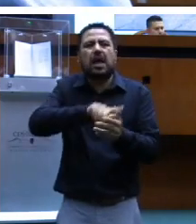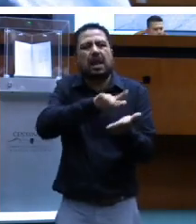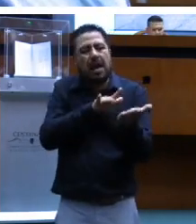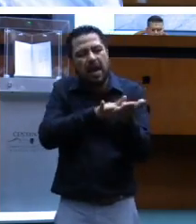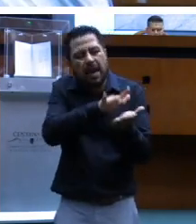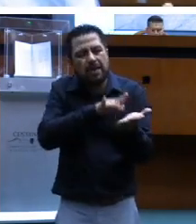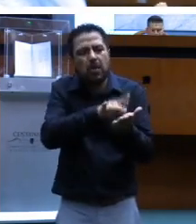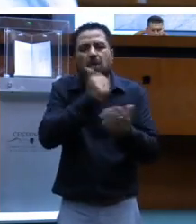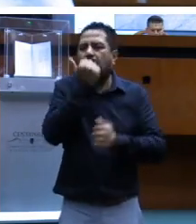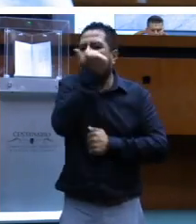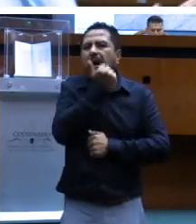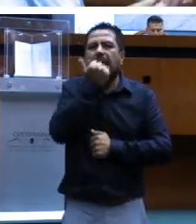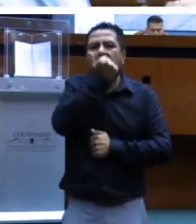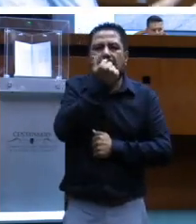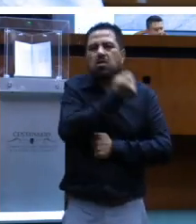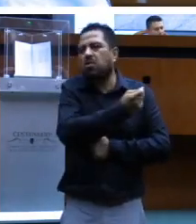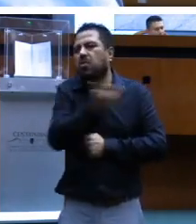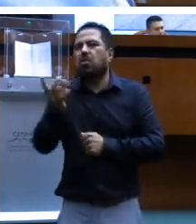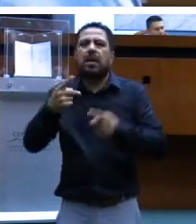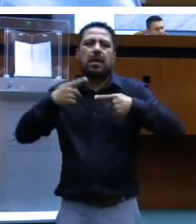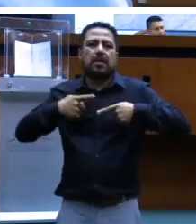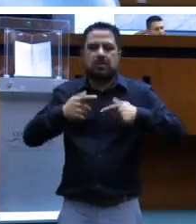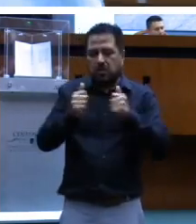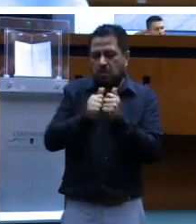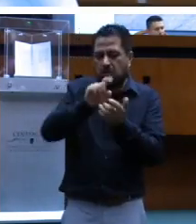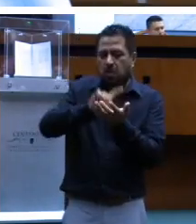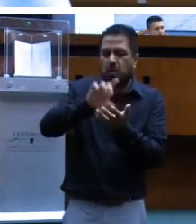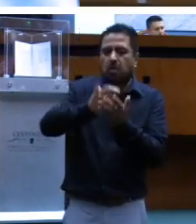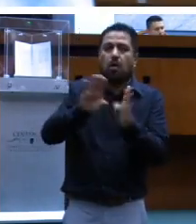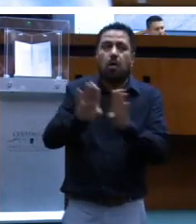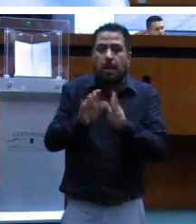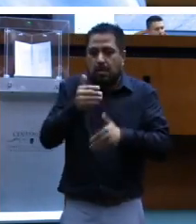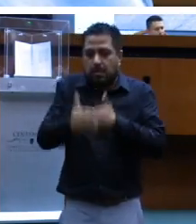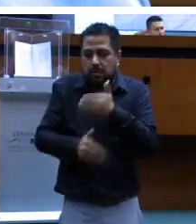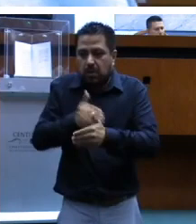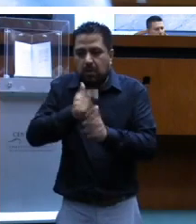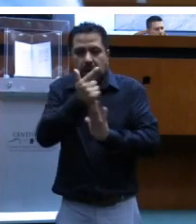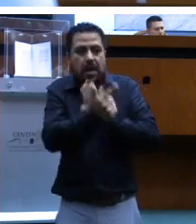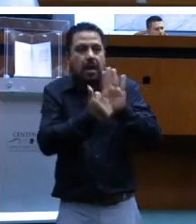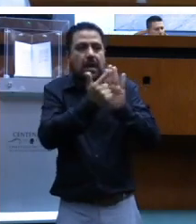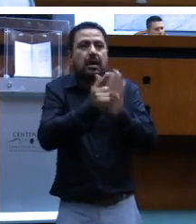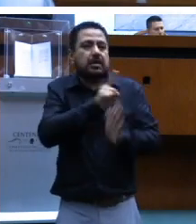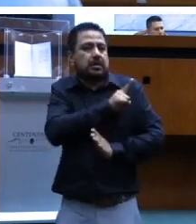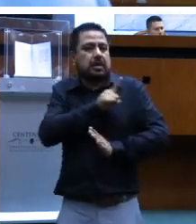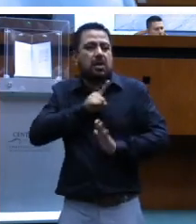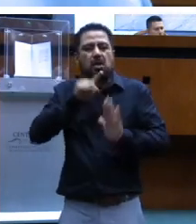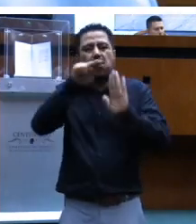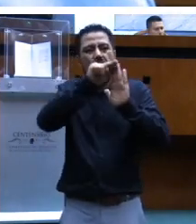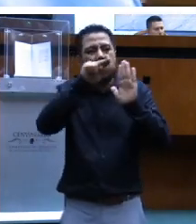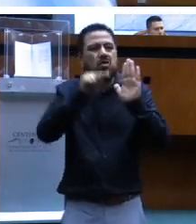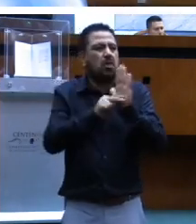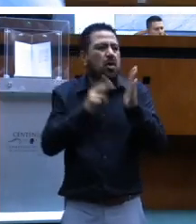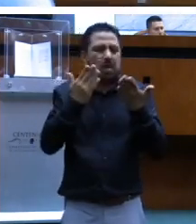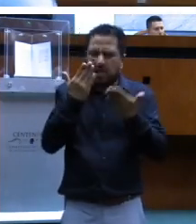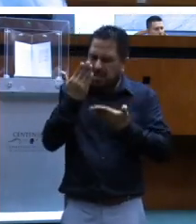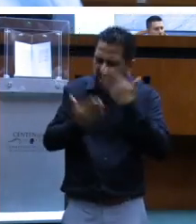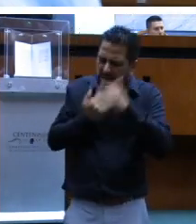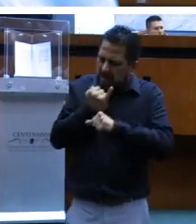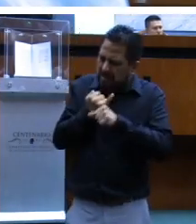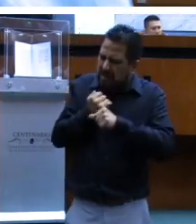a estudiantes, a toda persona con discapacidad en procesos legales. Se debe tener como norma hacer las evaluaciones